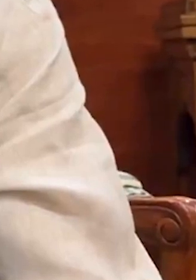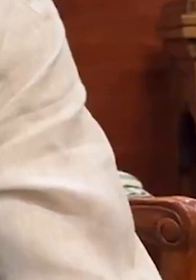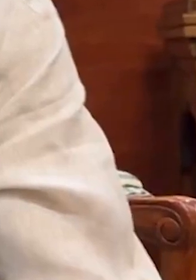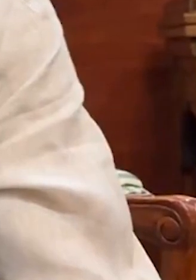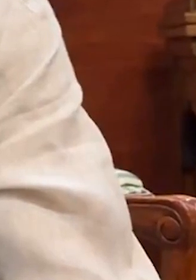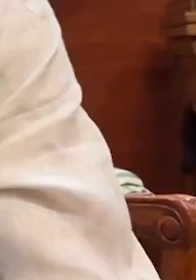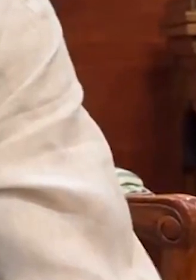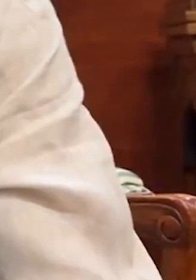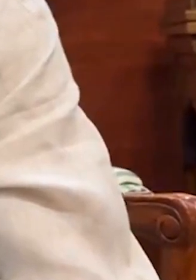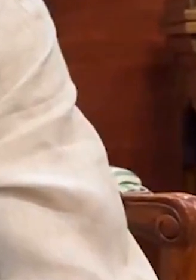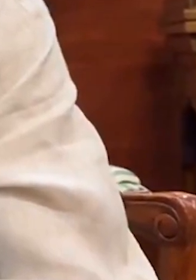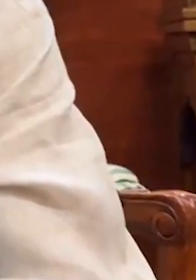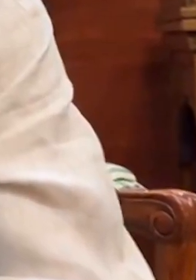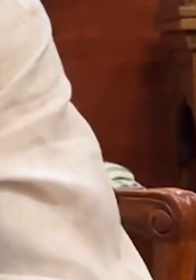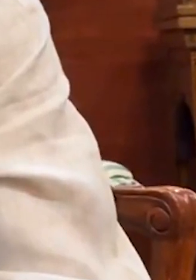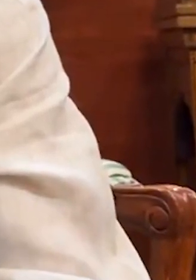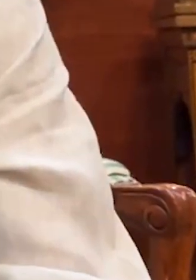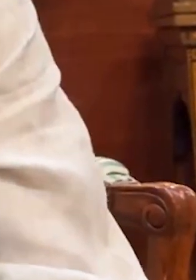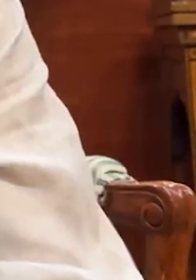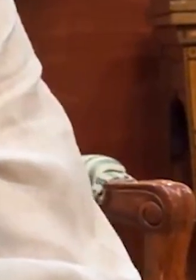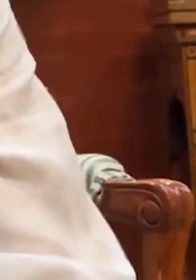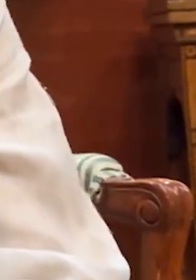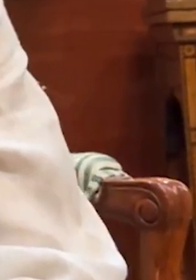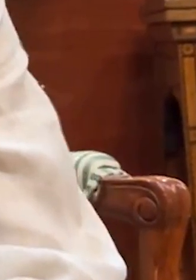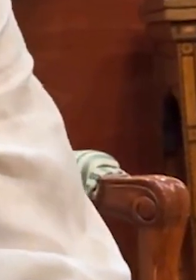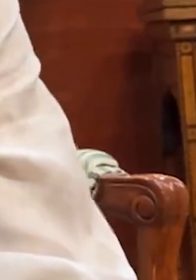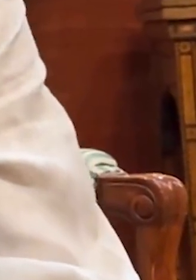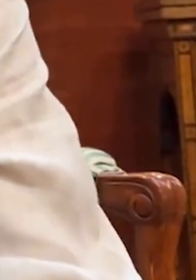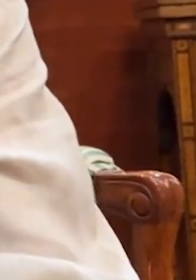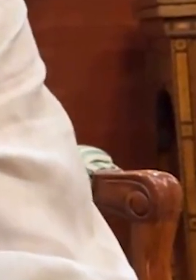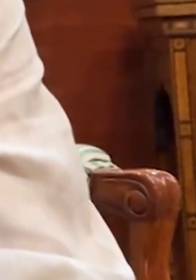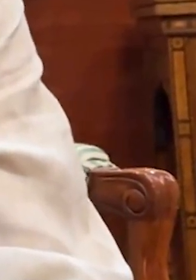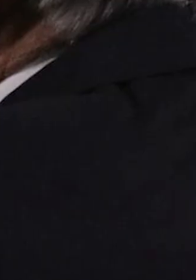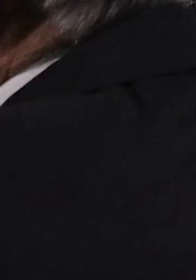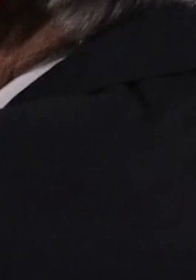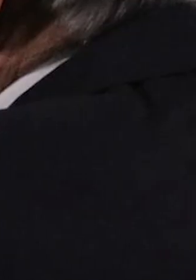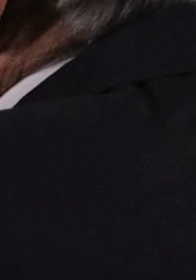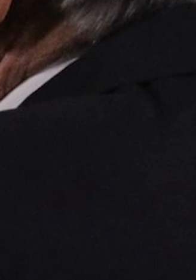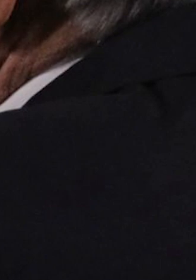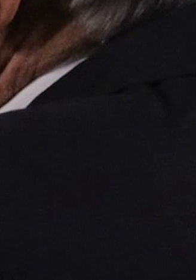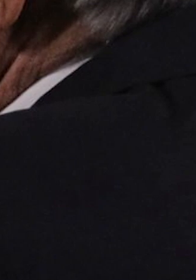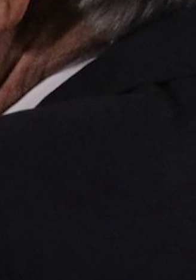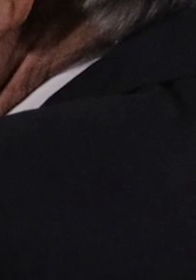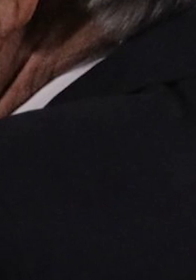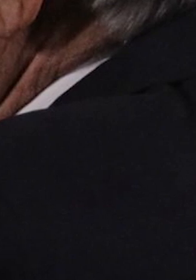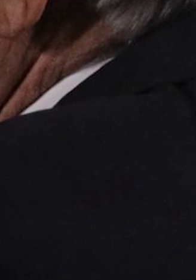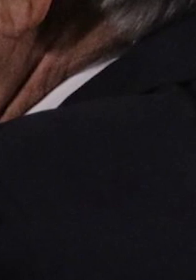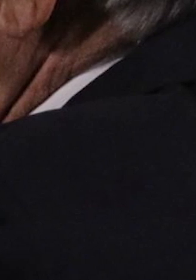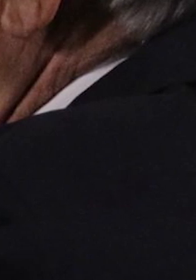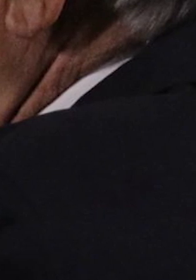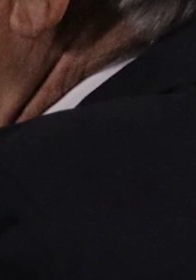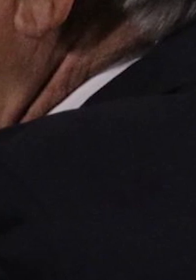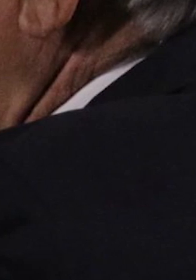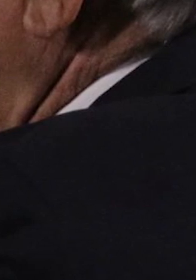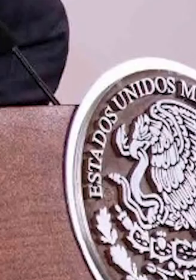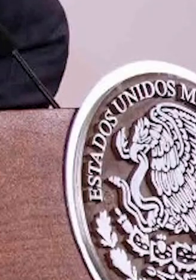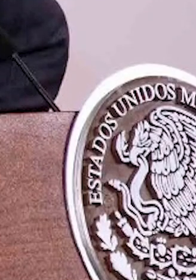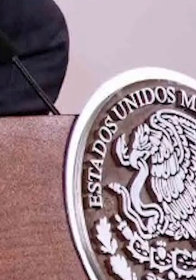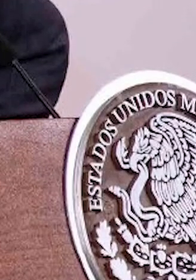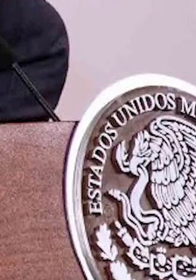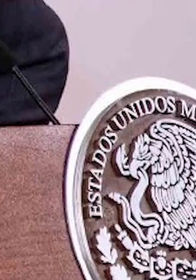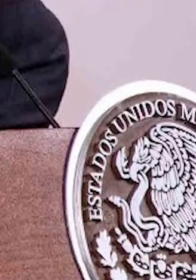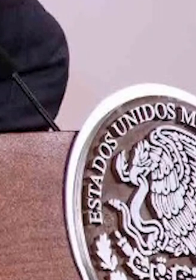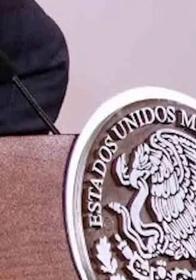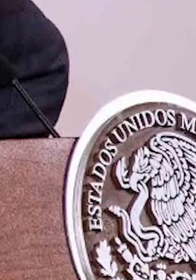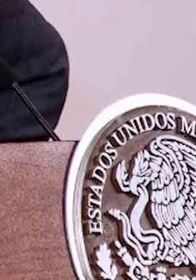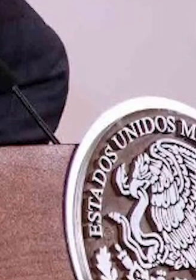Triunfó en libertad, perdió la censura, dice Amblo sobre su libro Gracias. El presidente Andrés Manuel López Obrador volvió a celebrar que